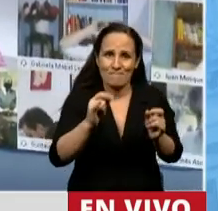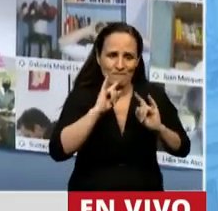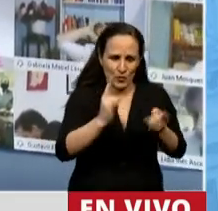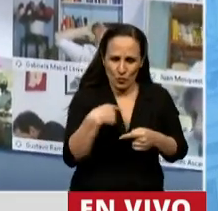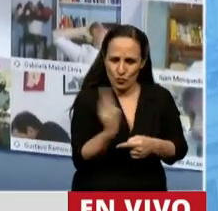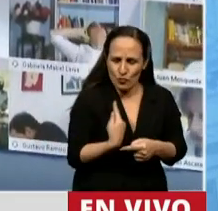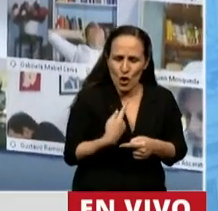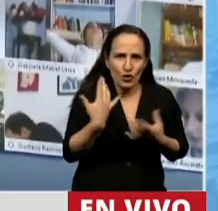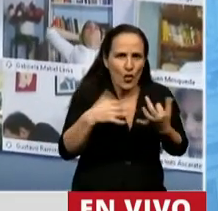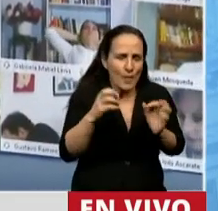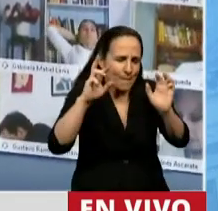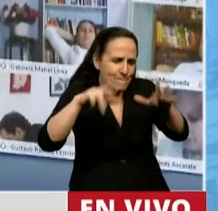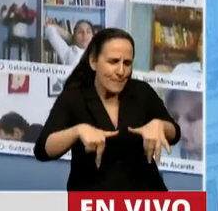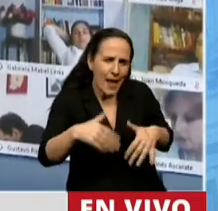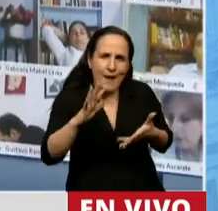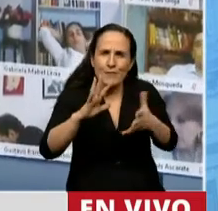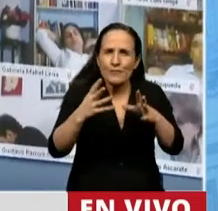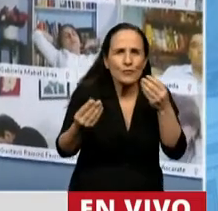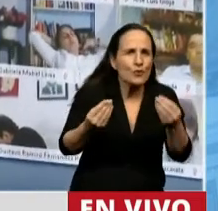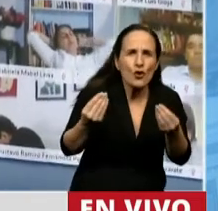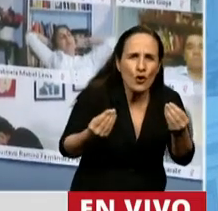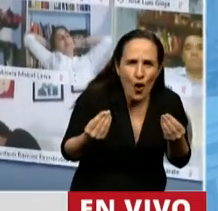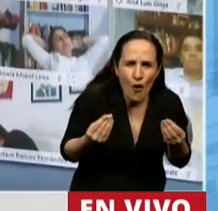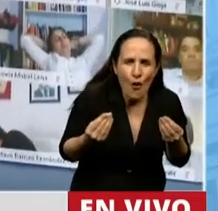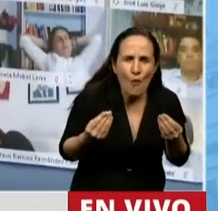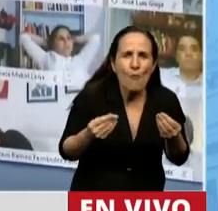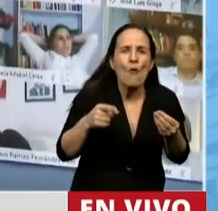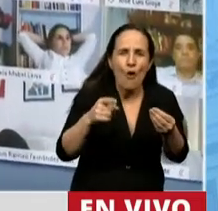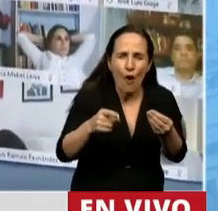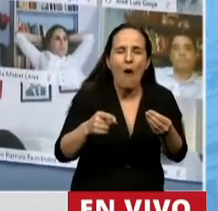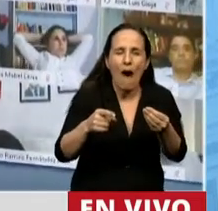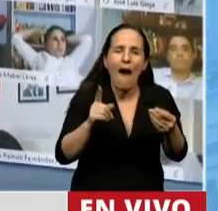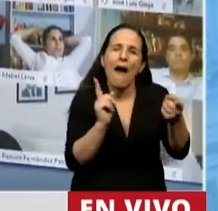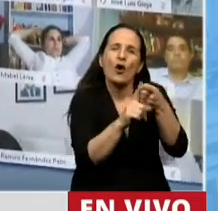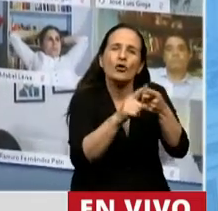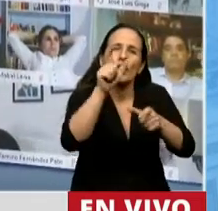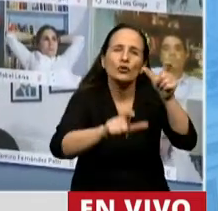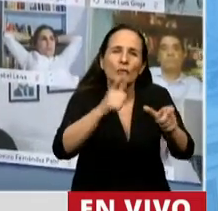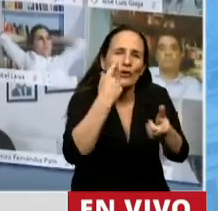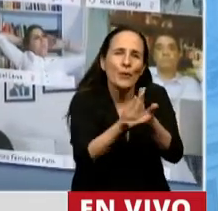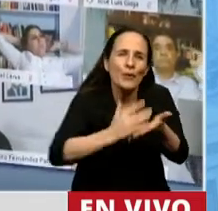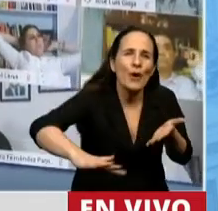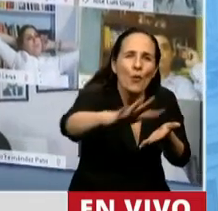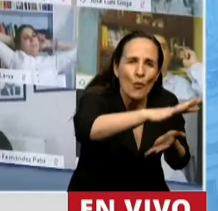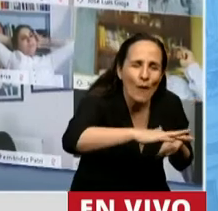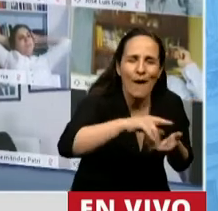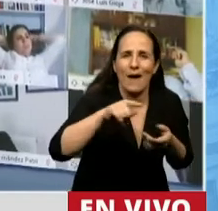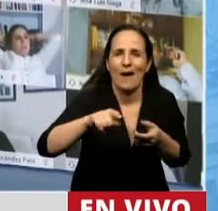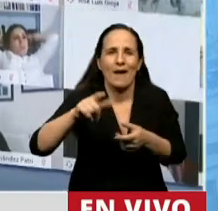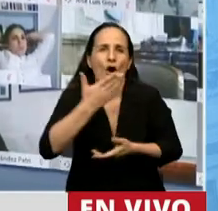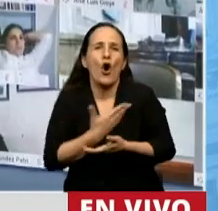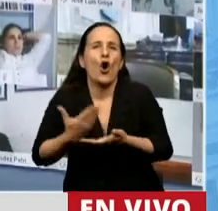de forma informada y con participación de las comunidades locales, los gobiernos,